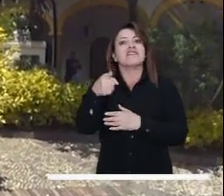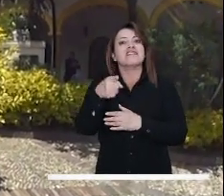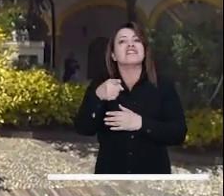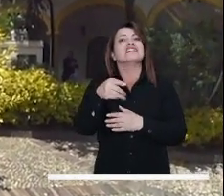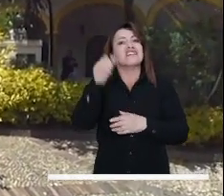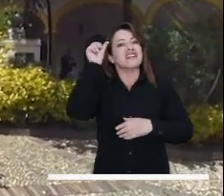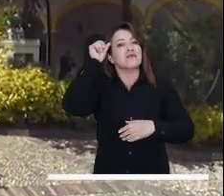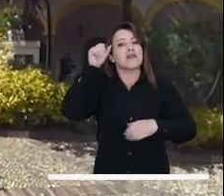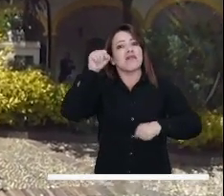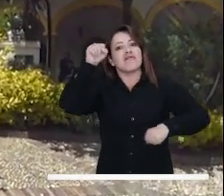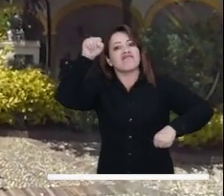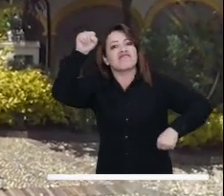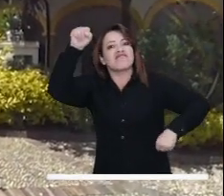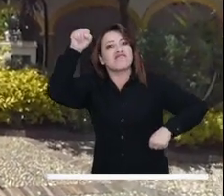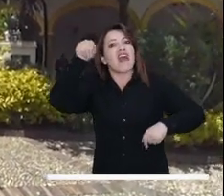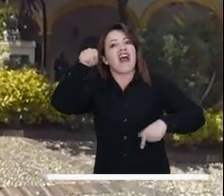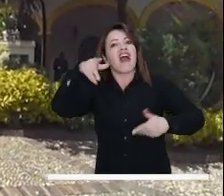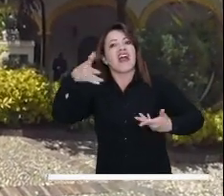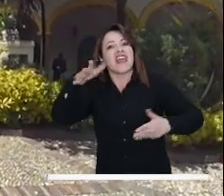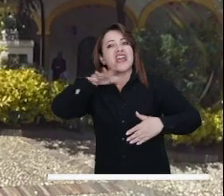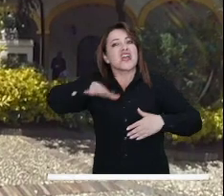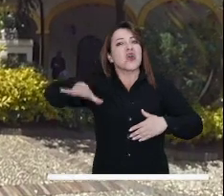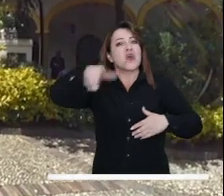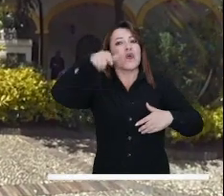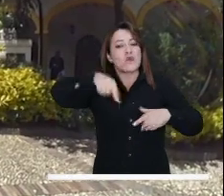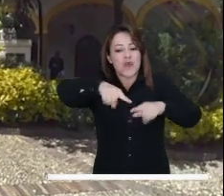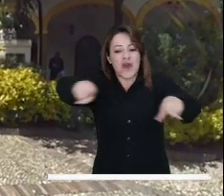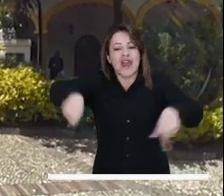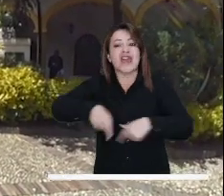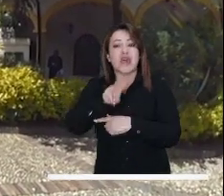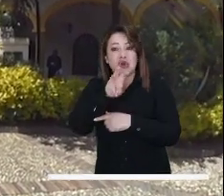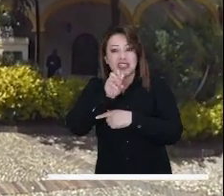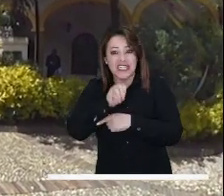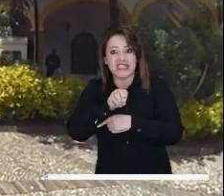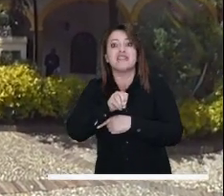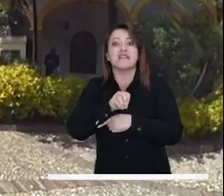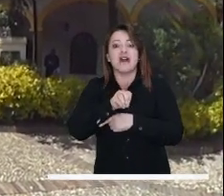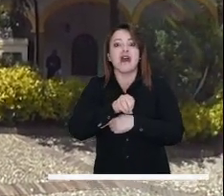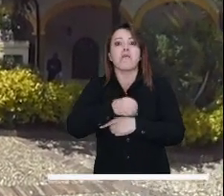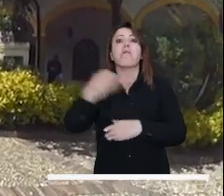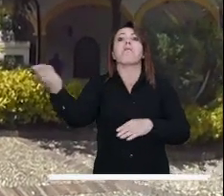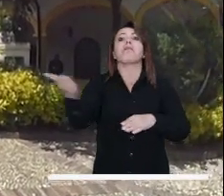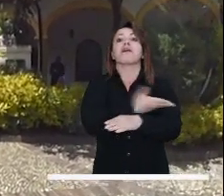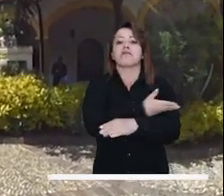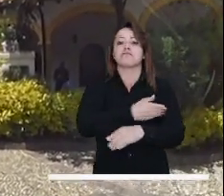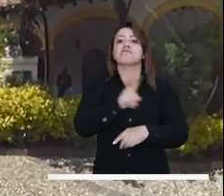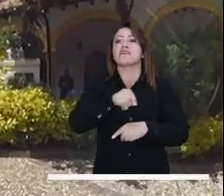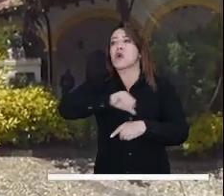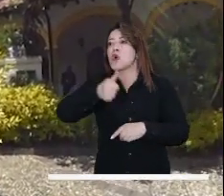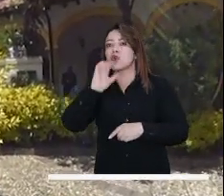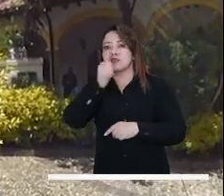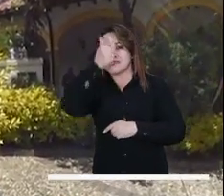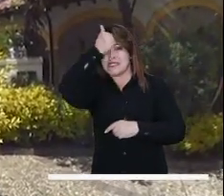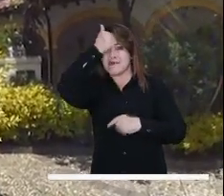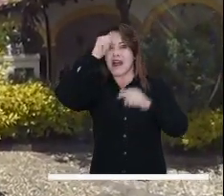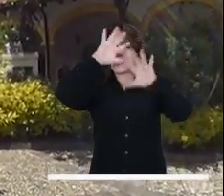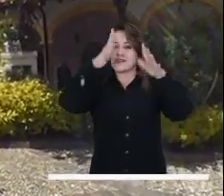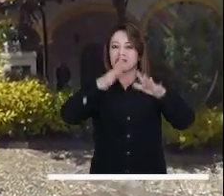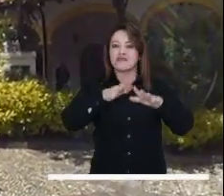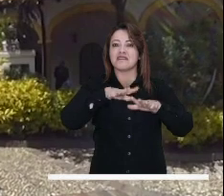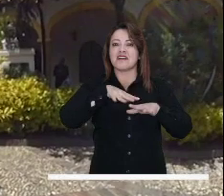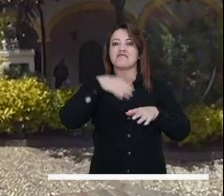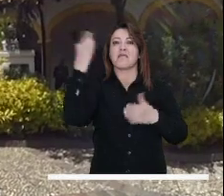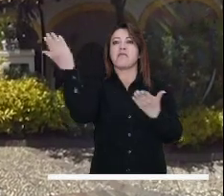¿Cómo es posible que hayan tumbado los héroes? ¿Cómo es posible que el San Juan de Dios lo querían dinamitar? ¿Cómo es posible que las principales